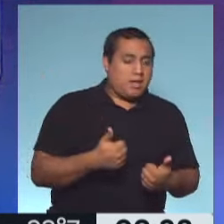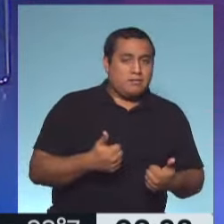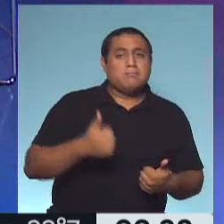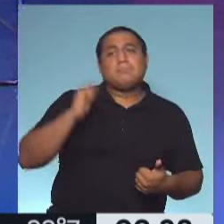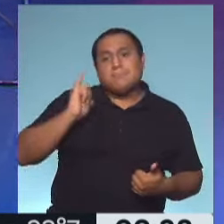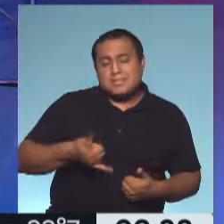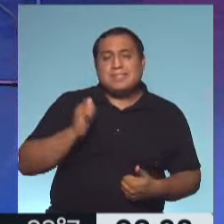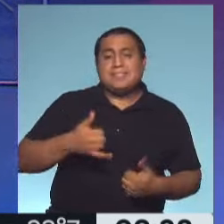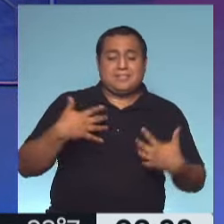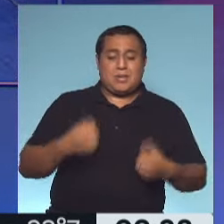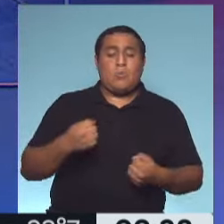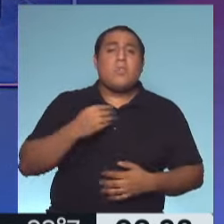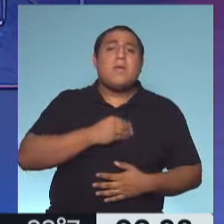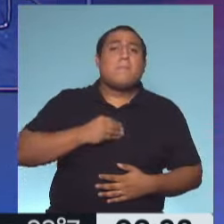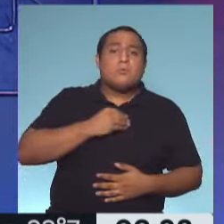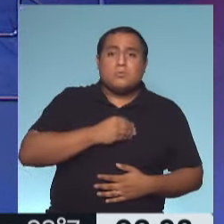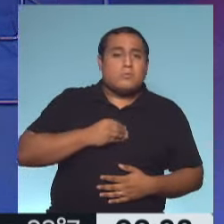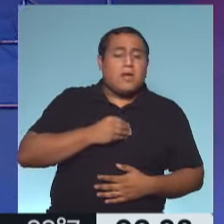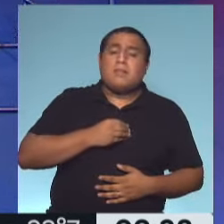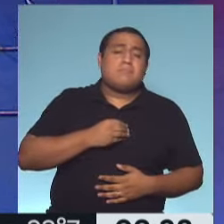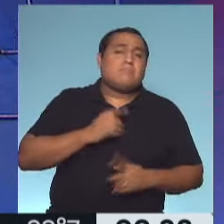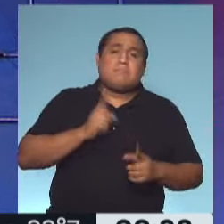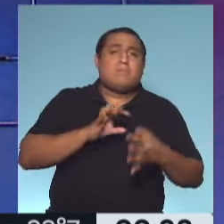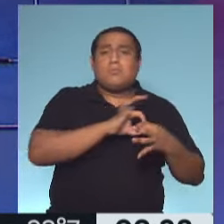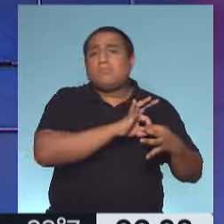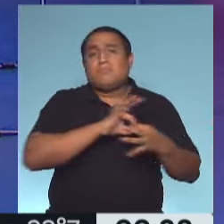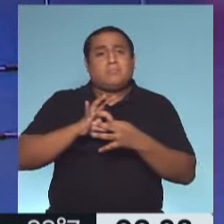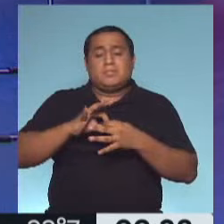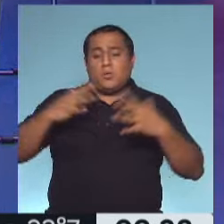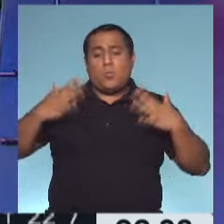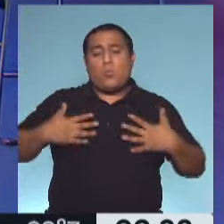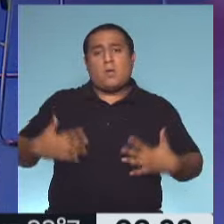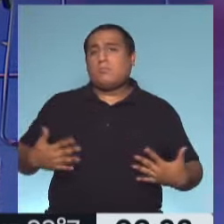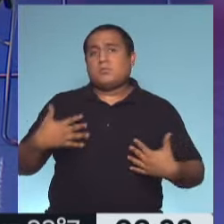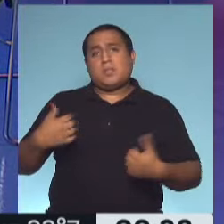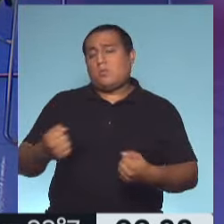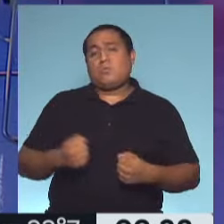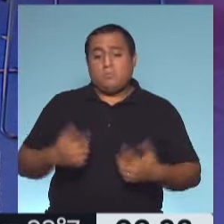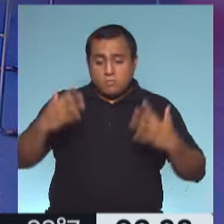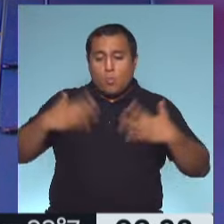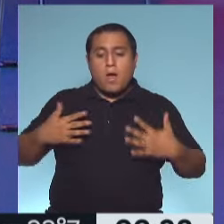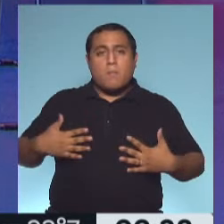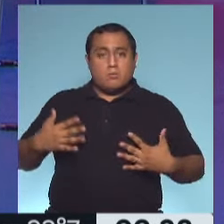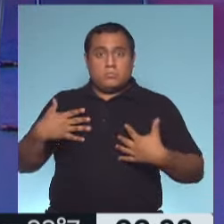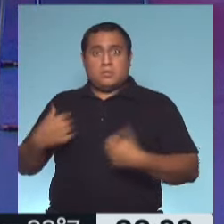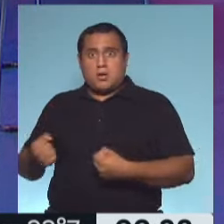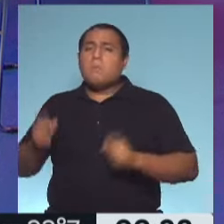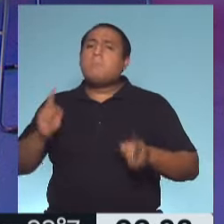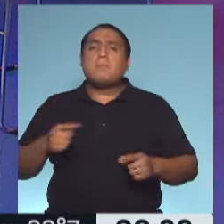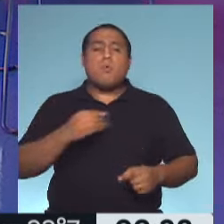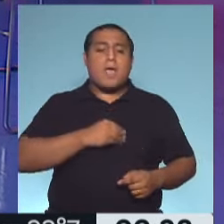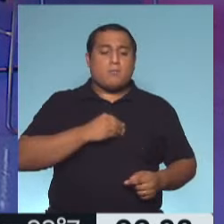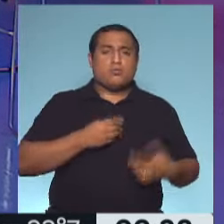emocional es parte de la construcción de salud en general. Así como hay salud física, hay salud emocional.